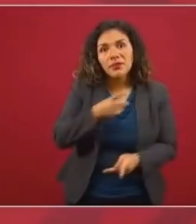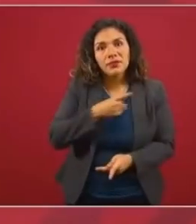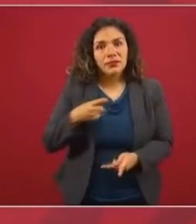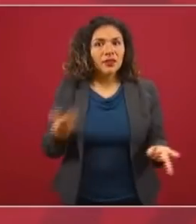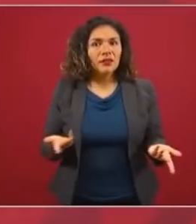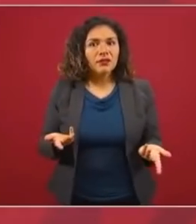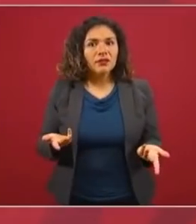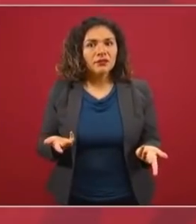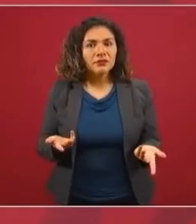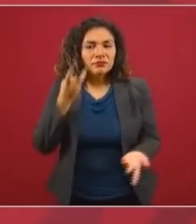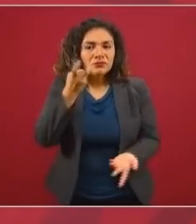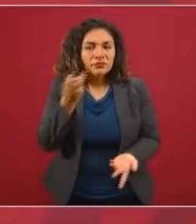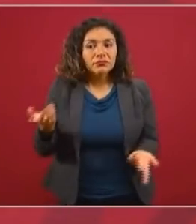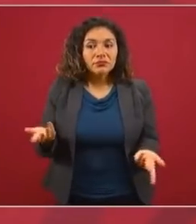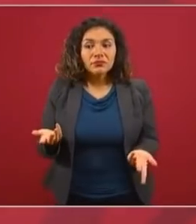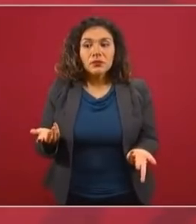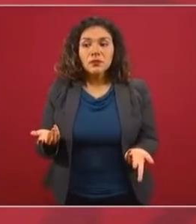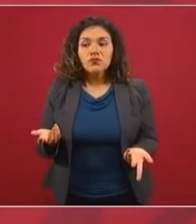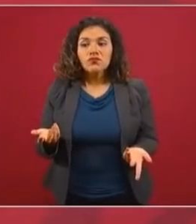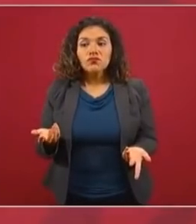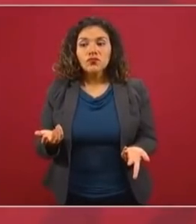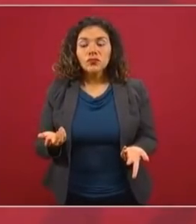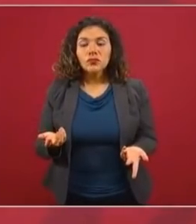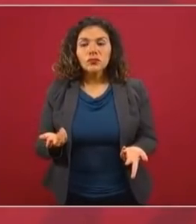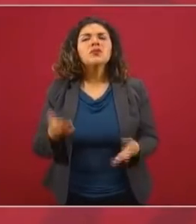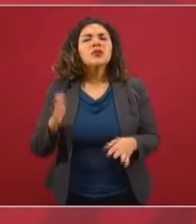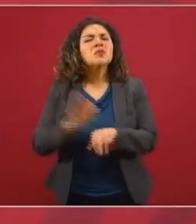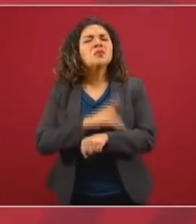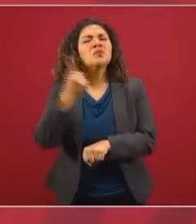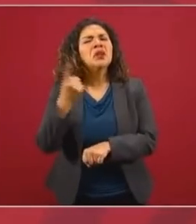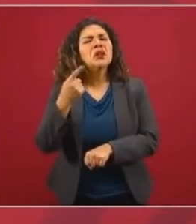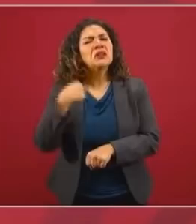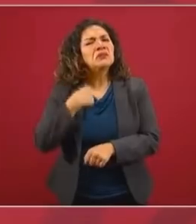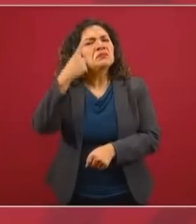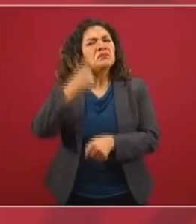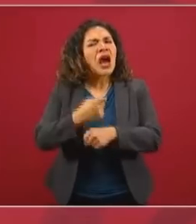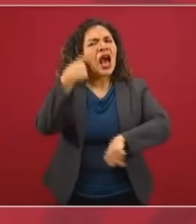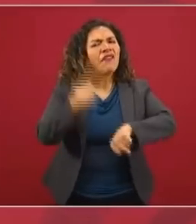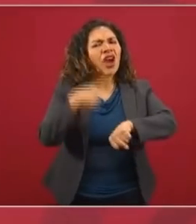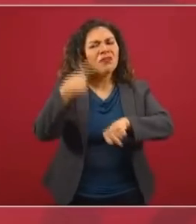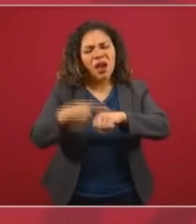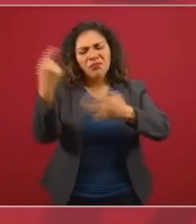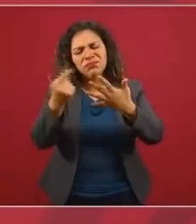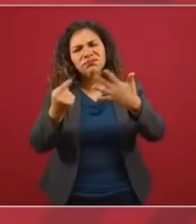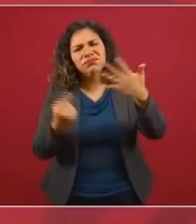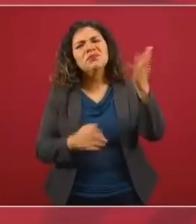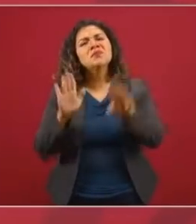¿y por qué tenemos esos niveles de enfermedades crónicas